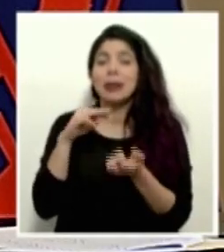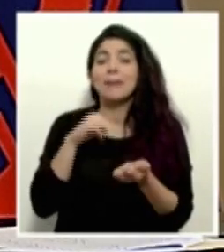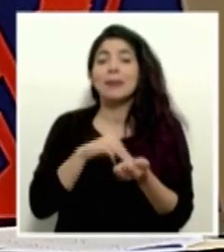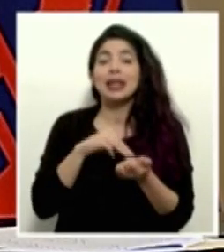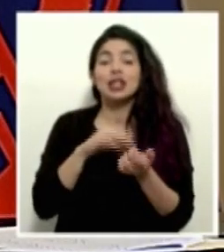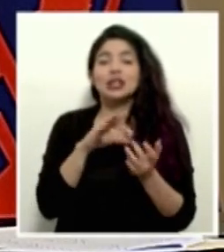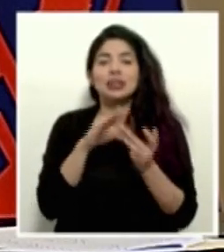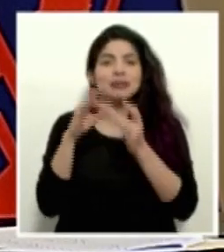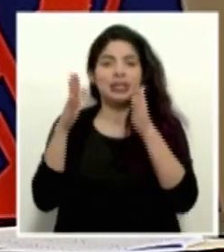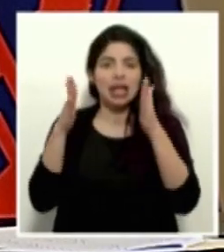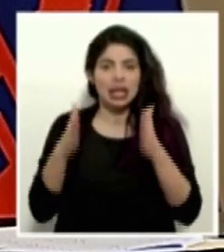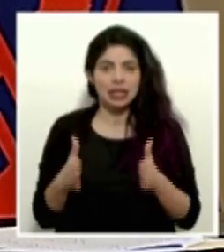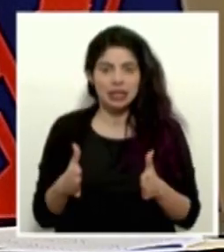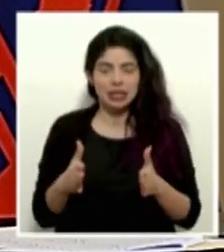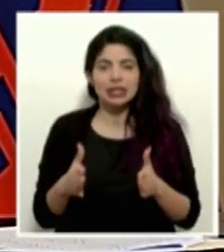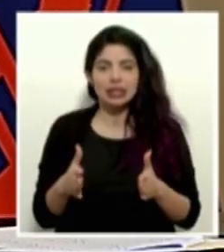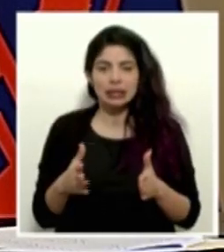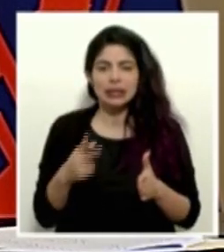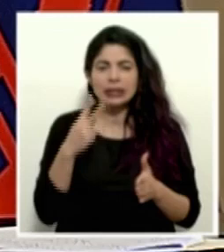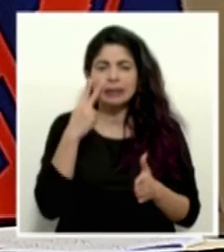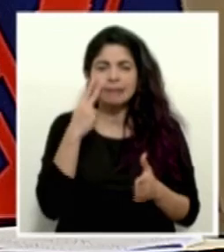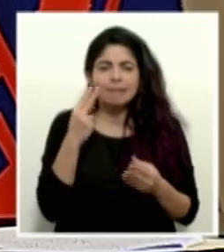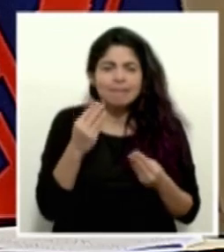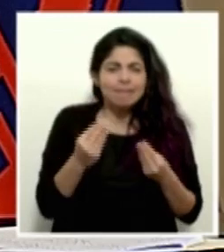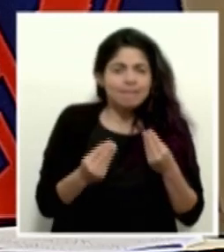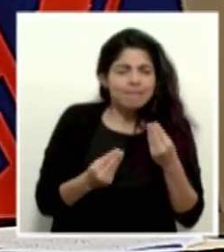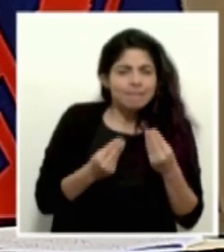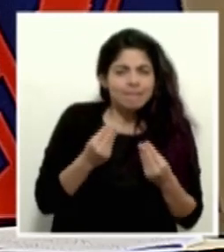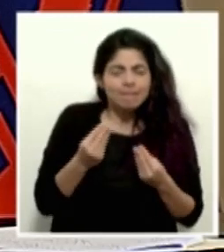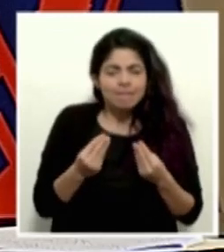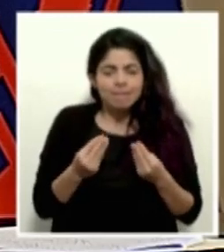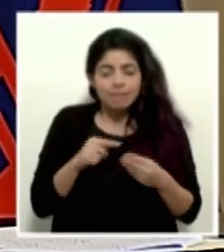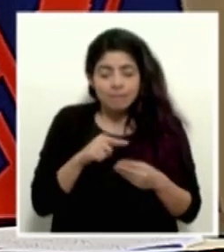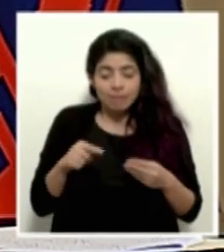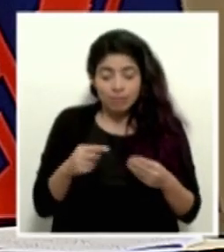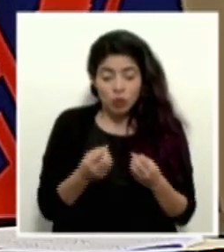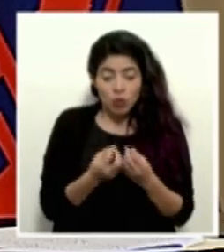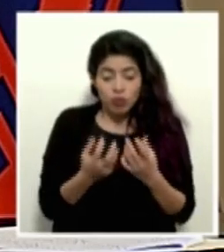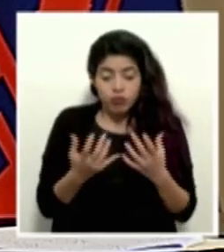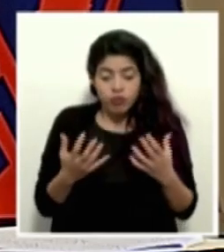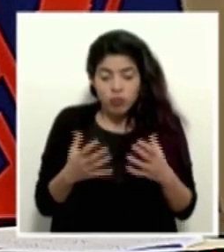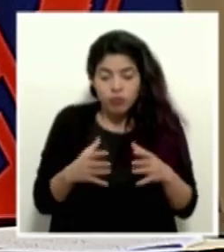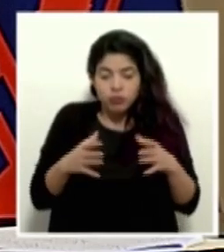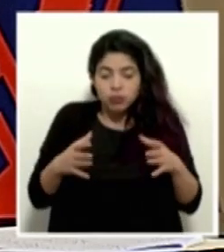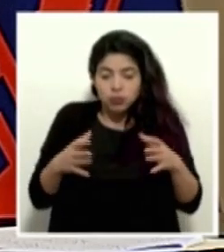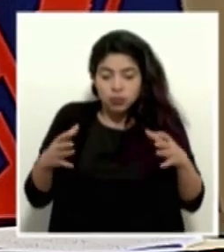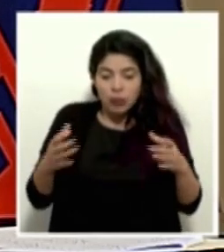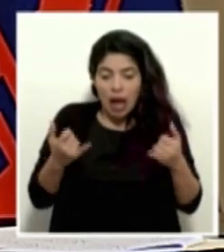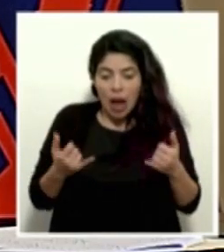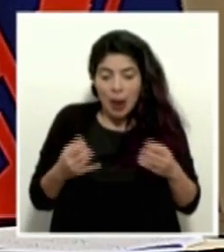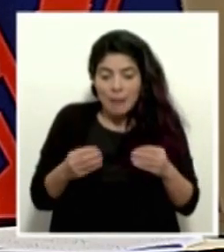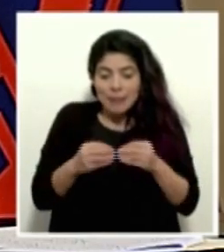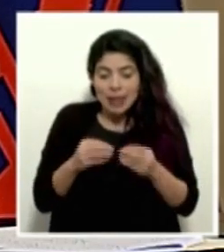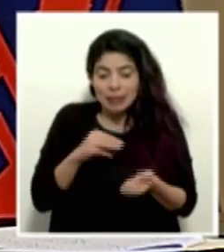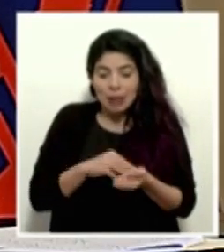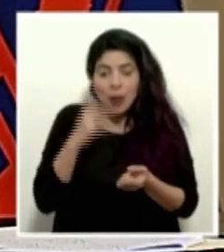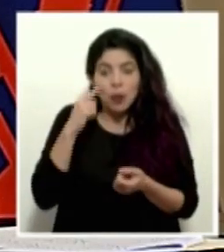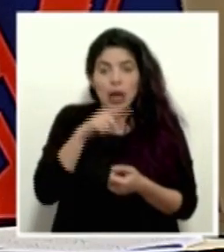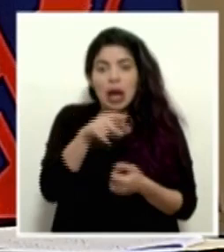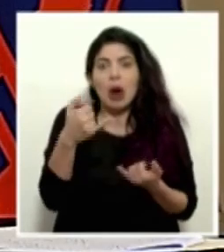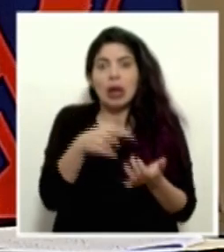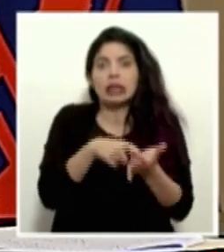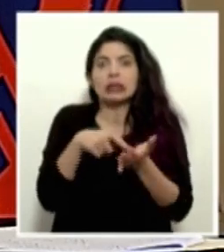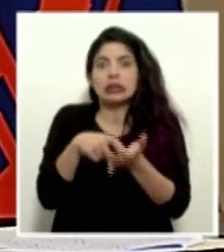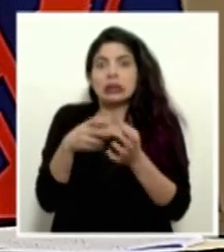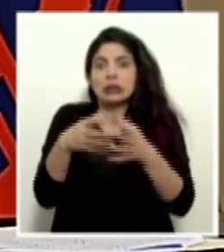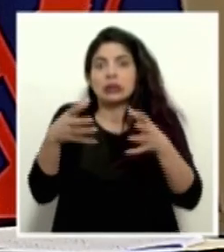especialistas, para ver cómo podemos ampliar la oferta en momentos de mayor demanda como